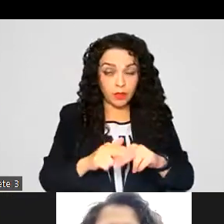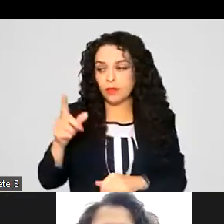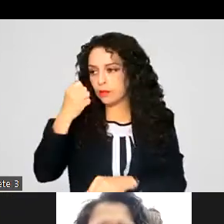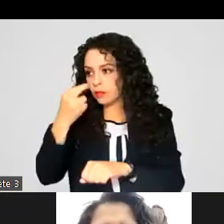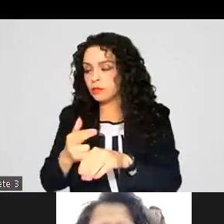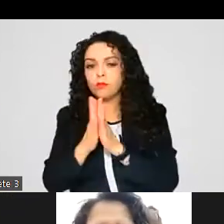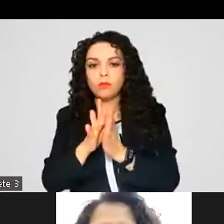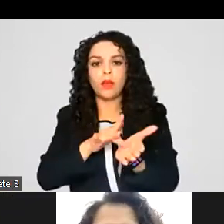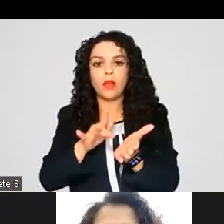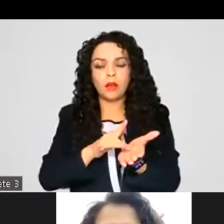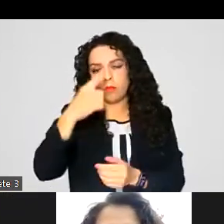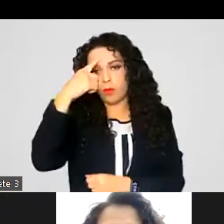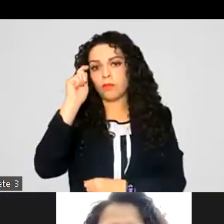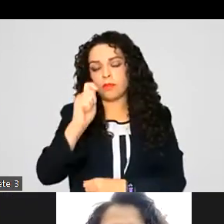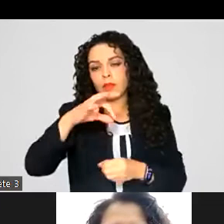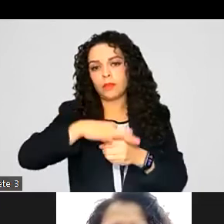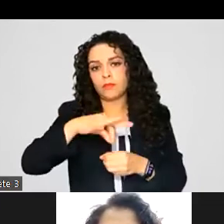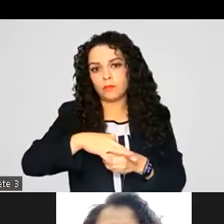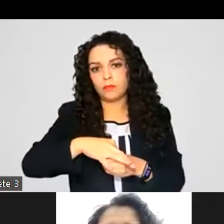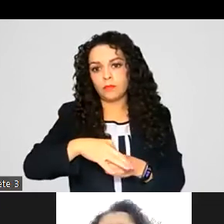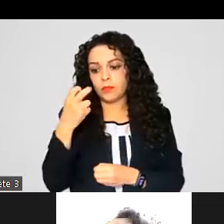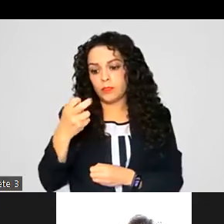con la votación de la presente opinión